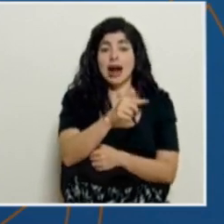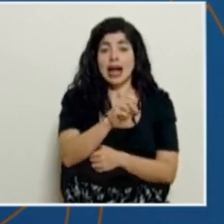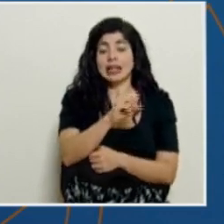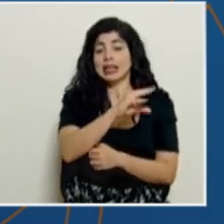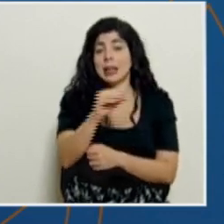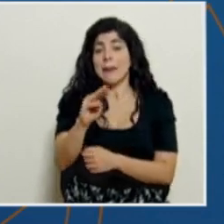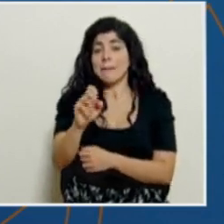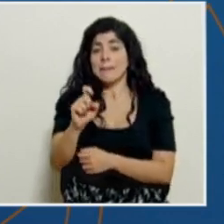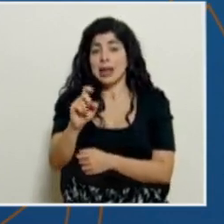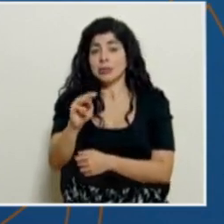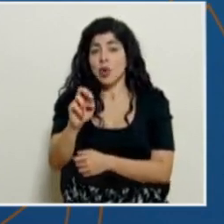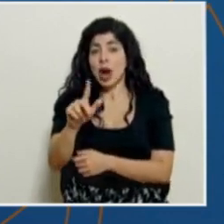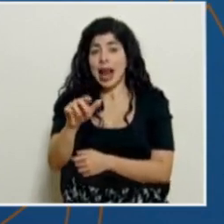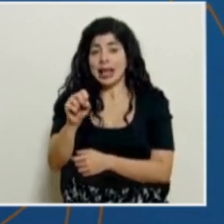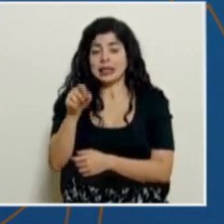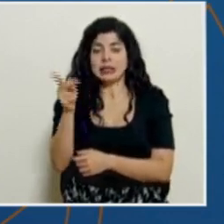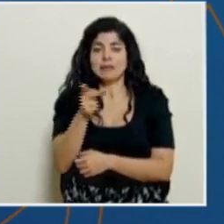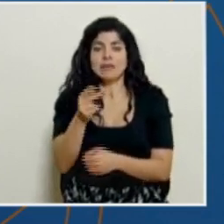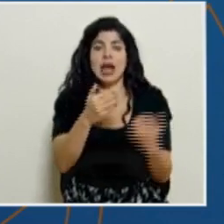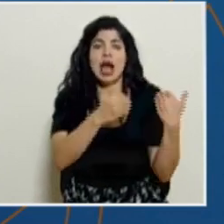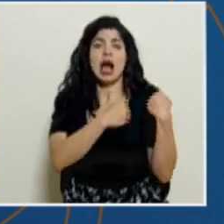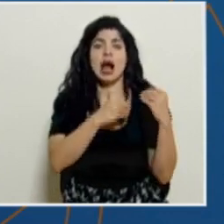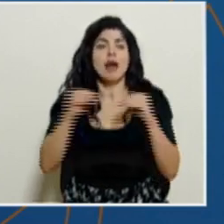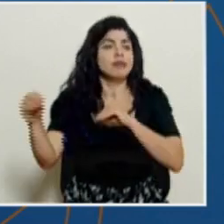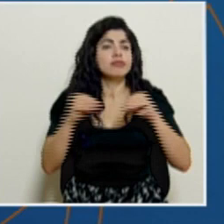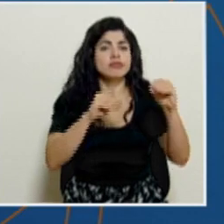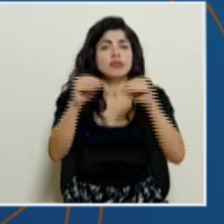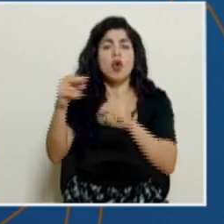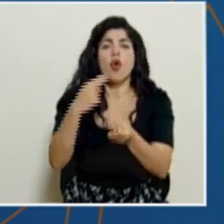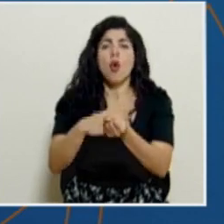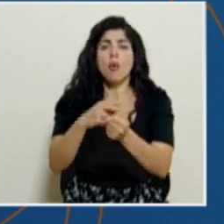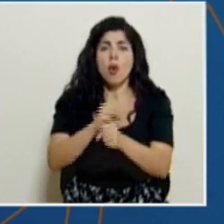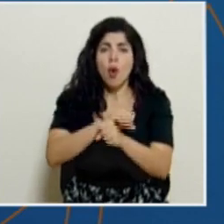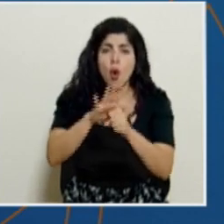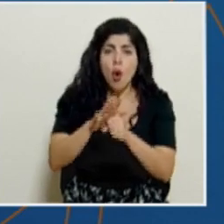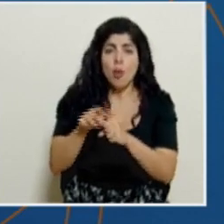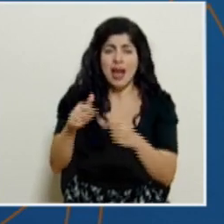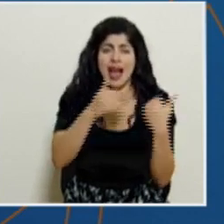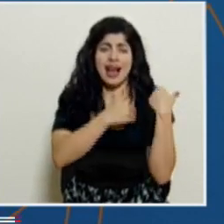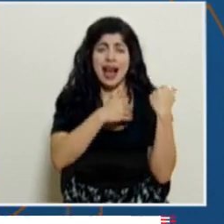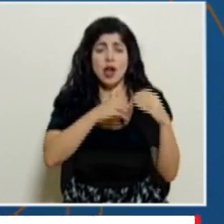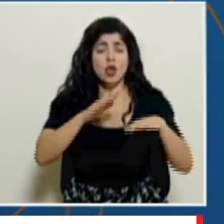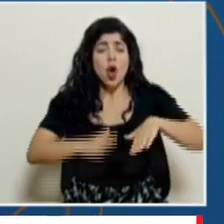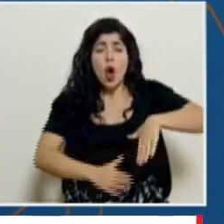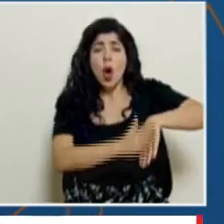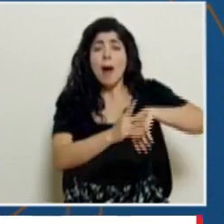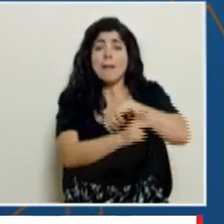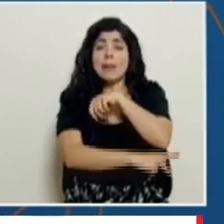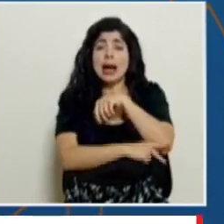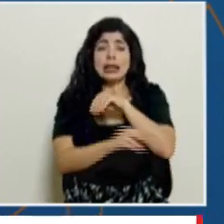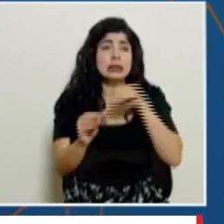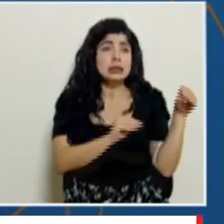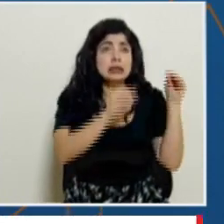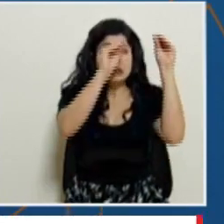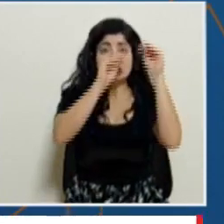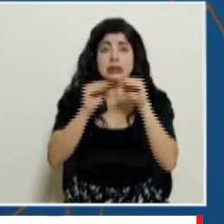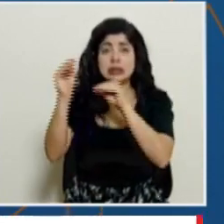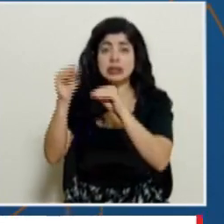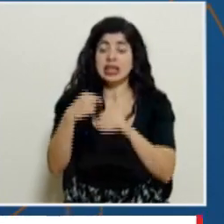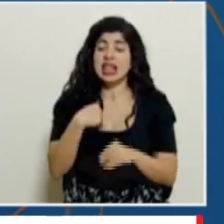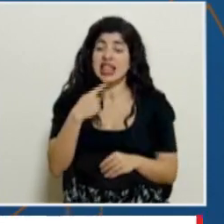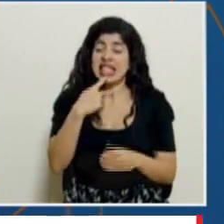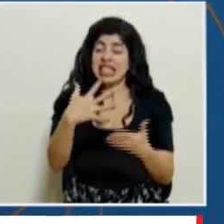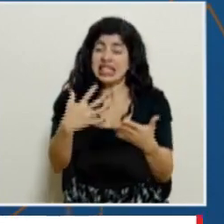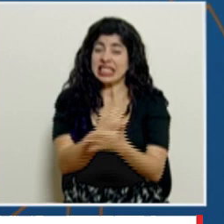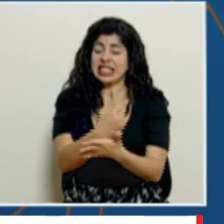traslados en el CEACO Senare y el COVID-19, que realizan todos los traslados del país, desafortunadamente, y digo